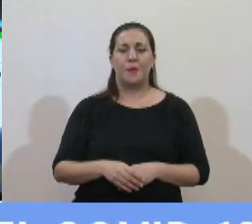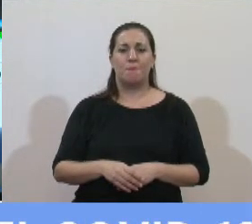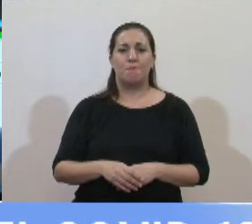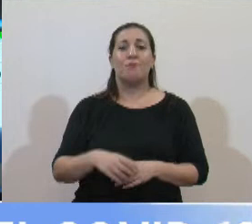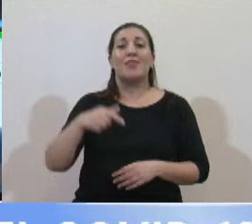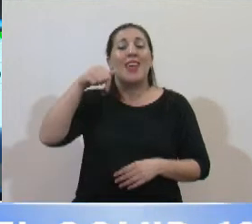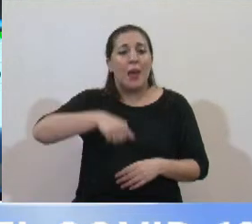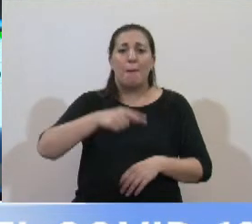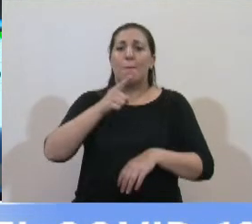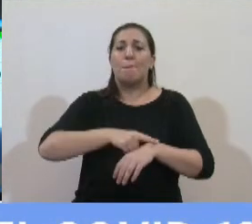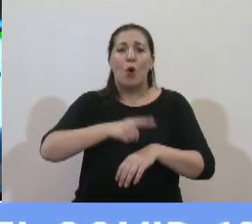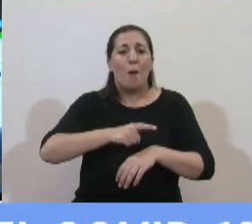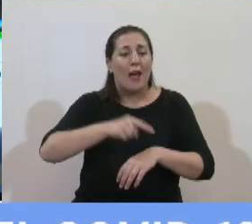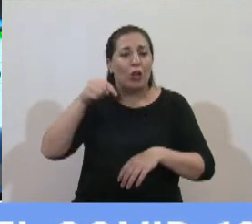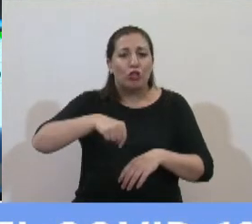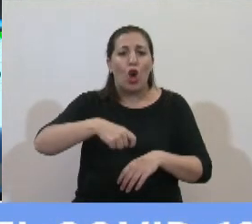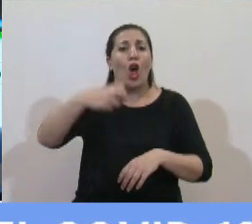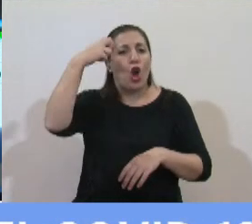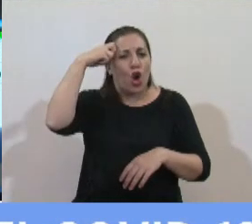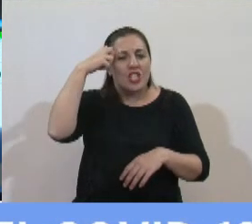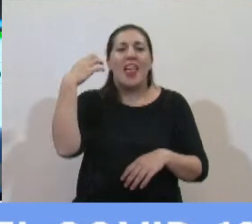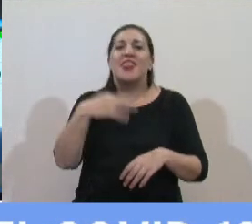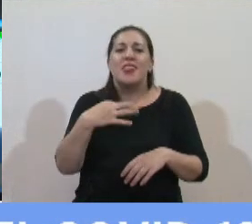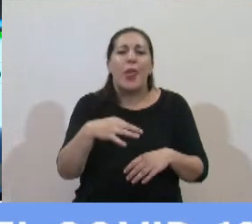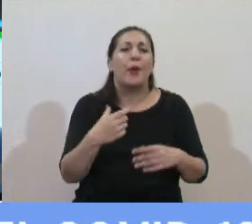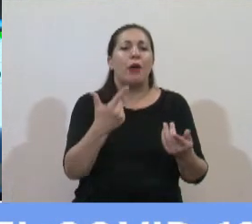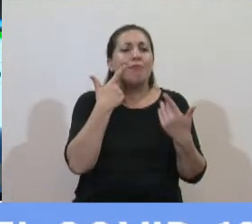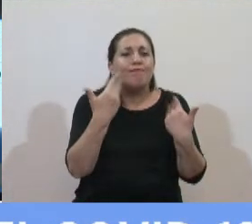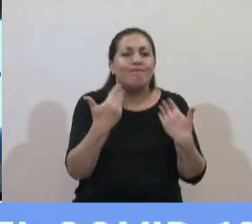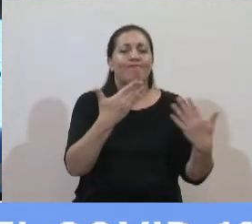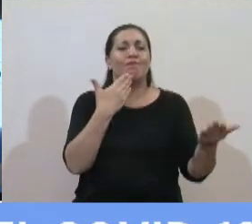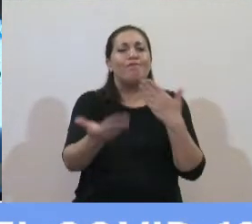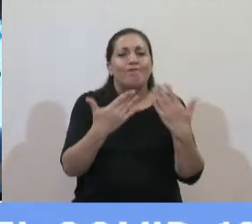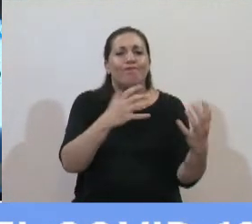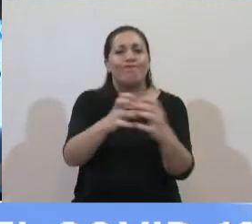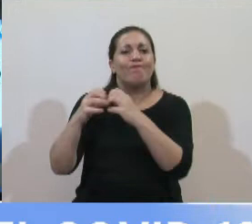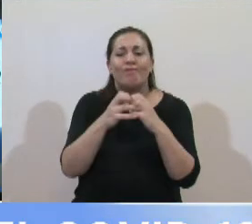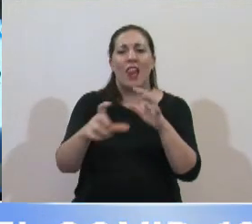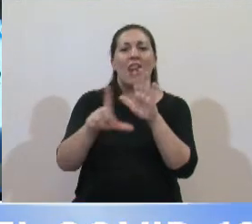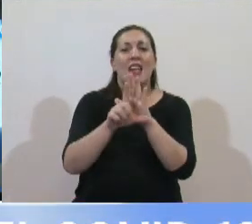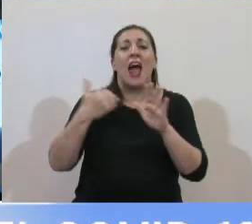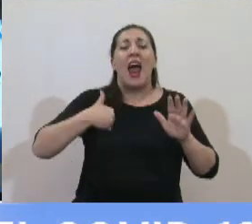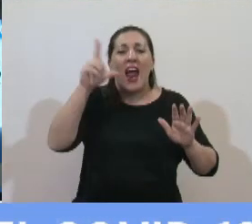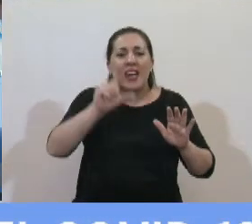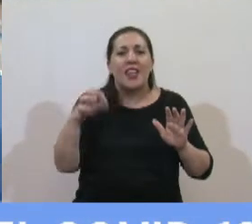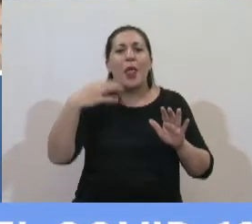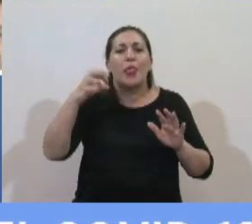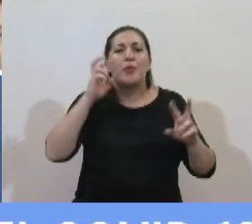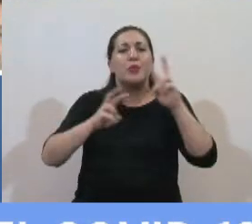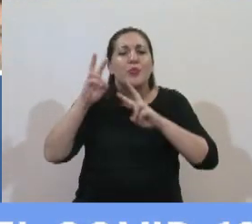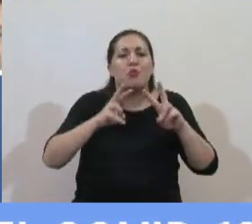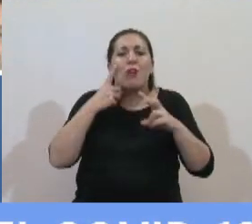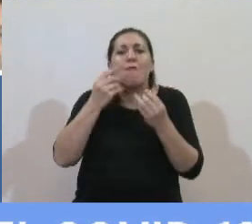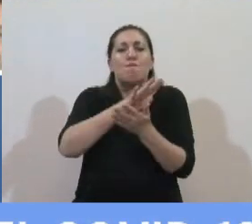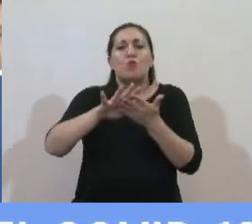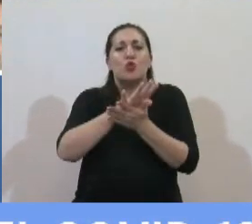el Congreso como poder del Estado discuta leyes la Argentina tiene que encontrar una salida en el marco de